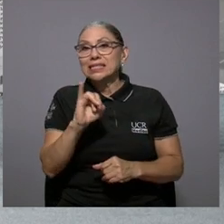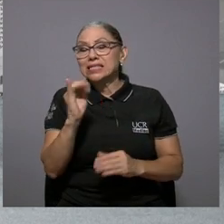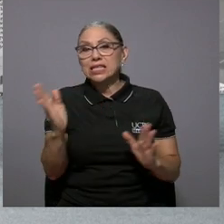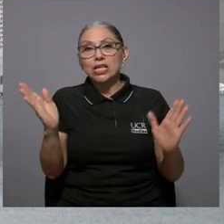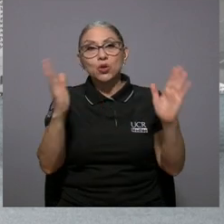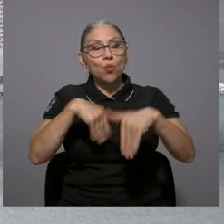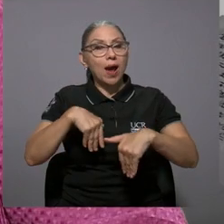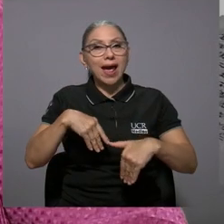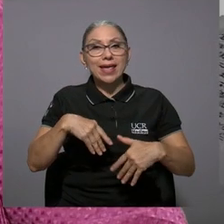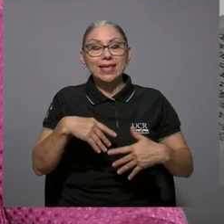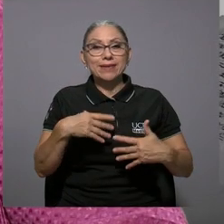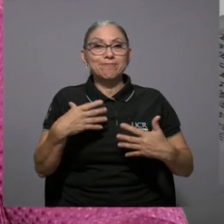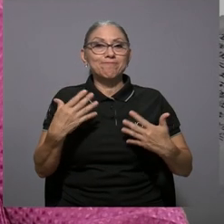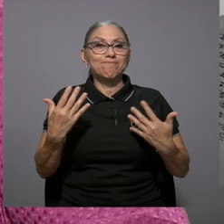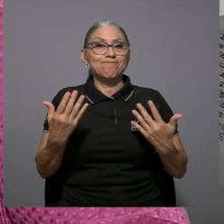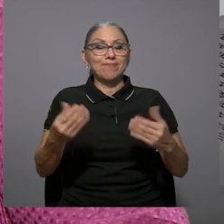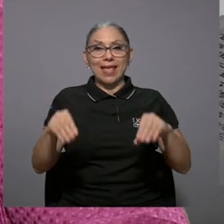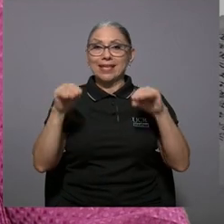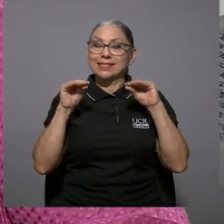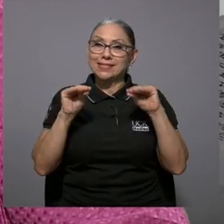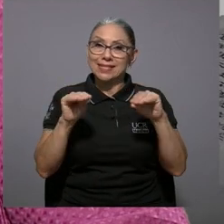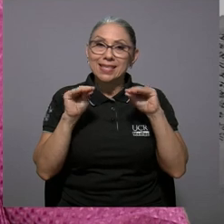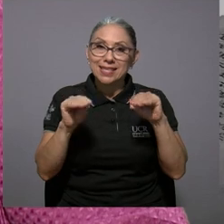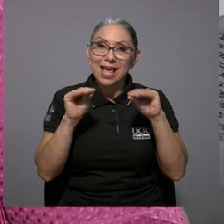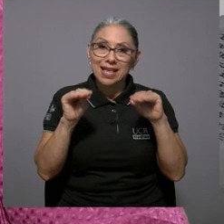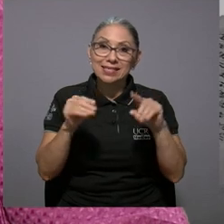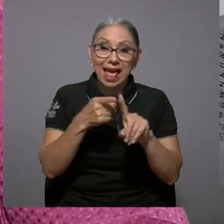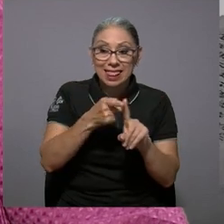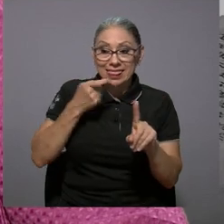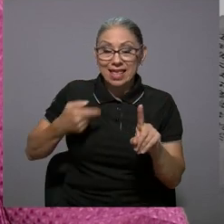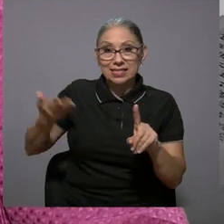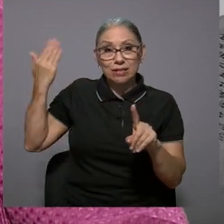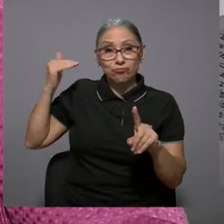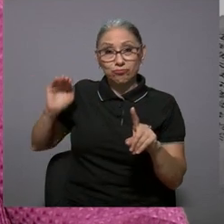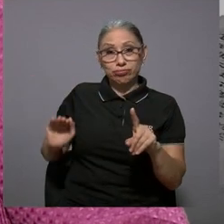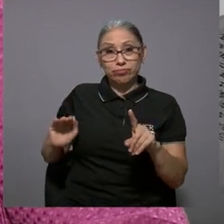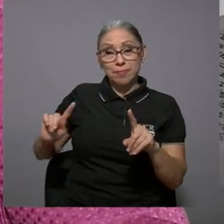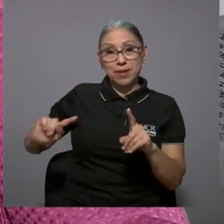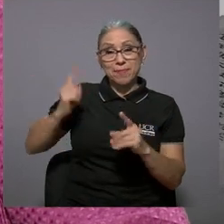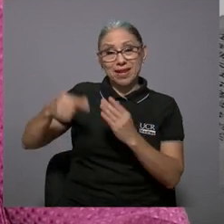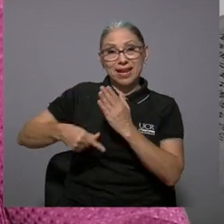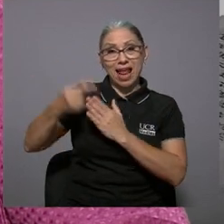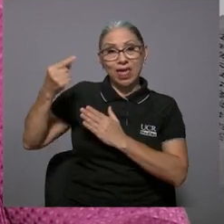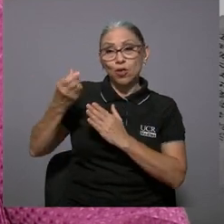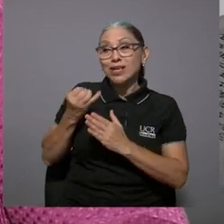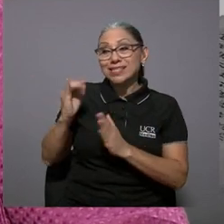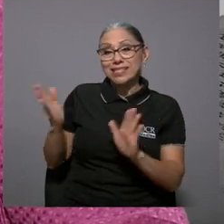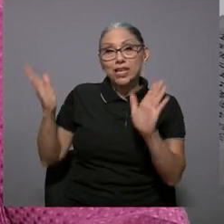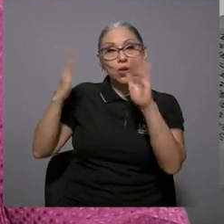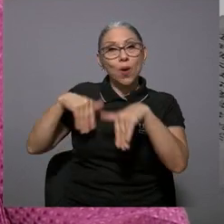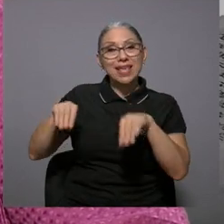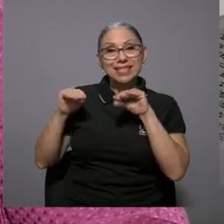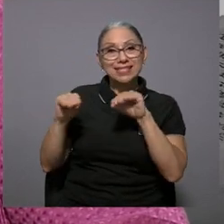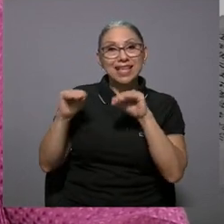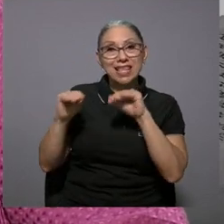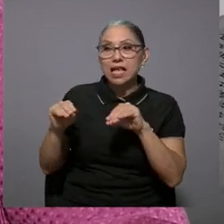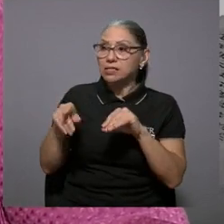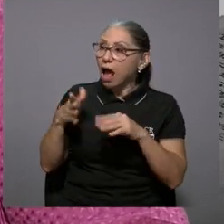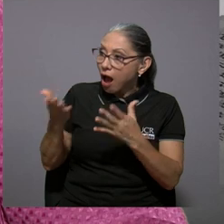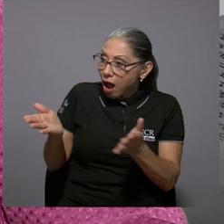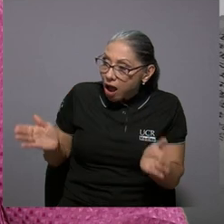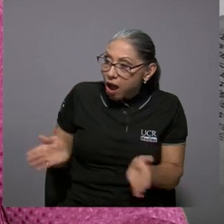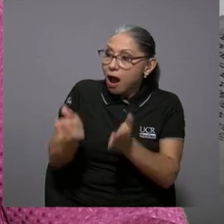la lectura. Si no hay una enseñanza desde primer grado de la